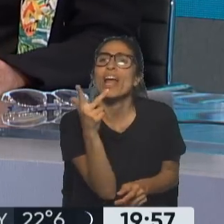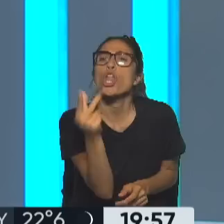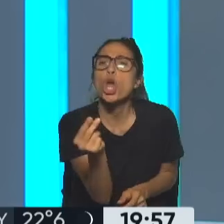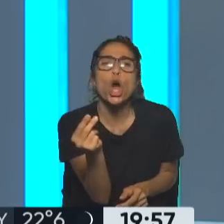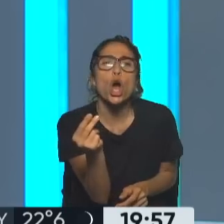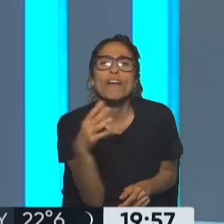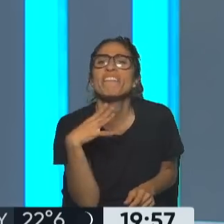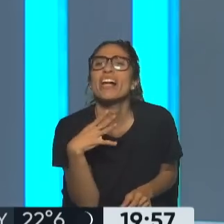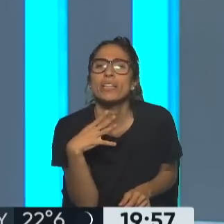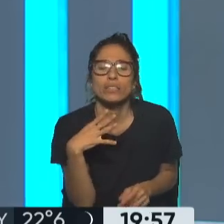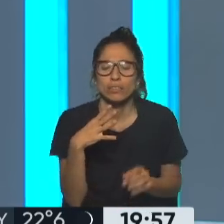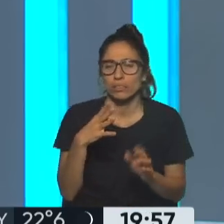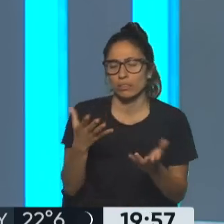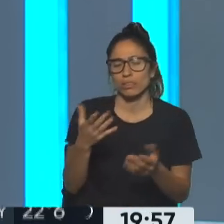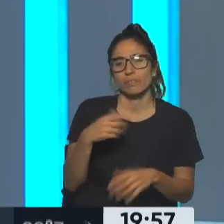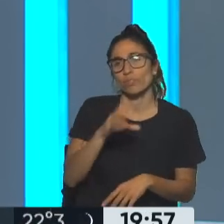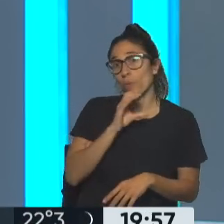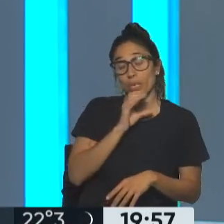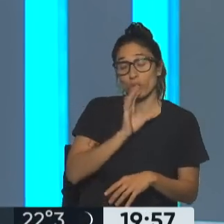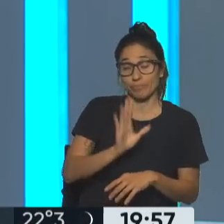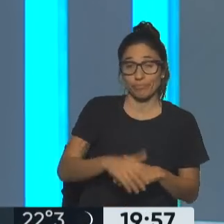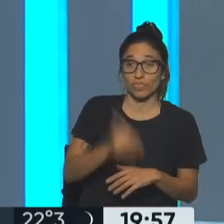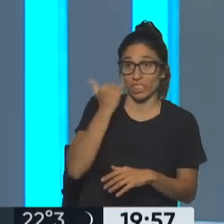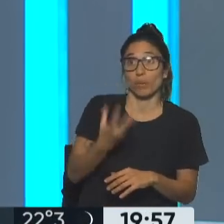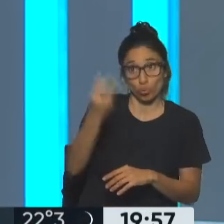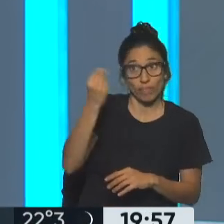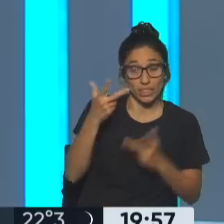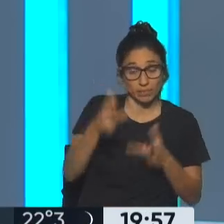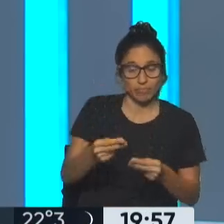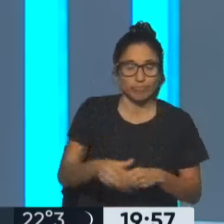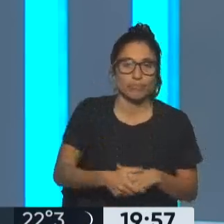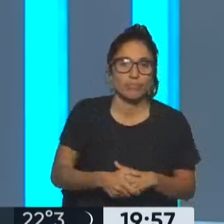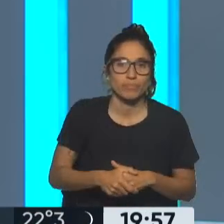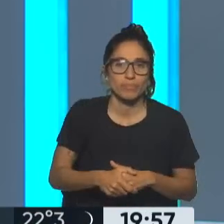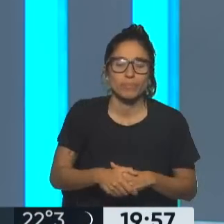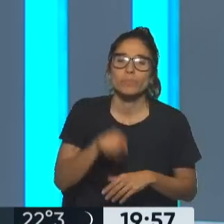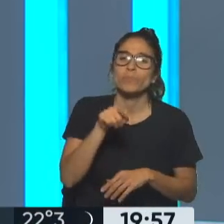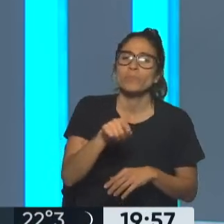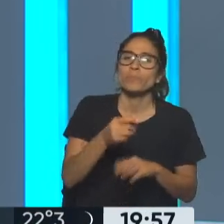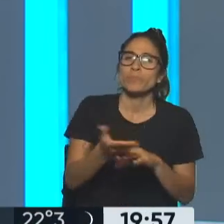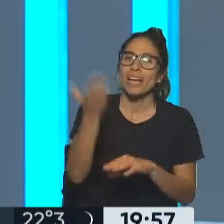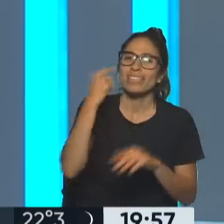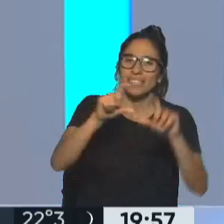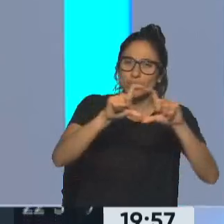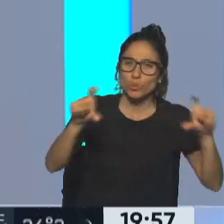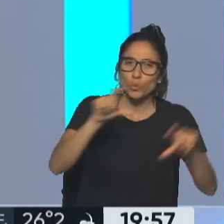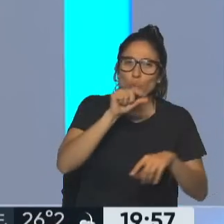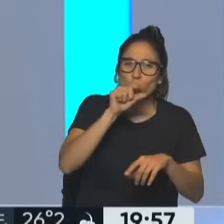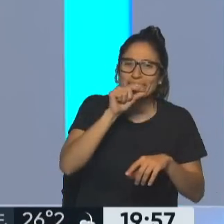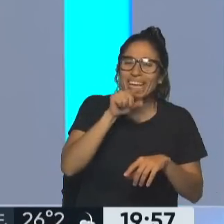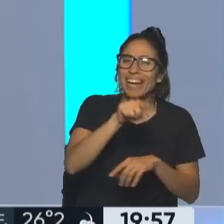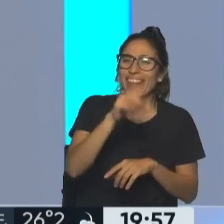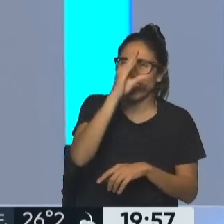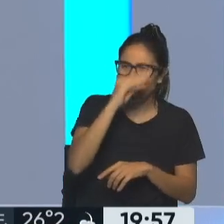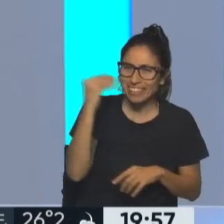dirigencia. Tenemos un minuto, la que quieras, a modo de reflexión, también a partir de la nota de la certificación de por Cristina. No, principalmente,